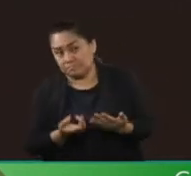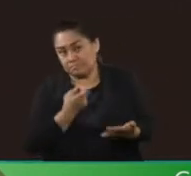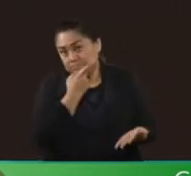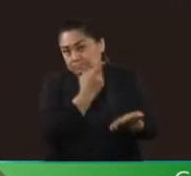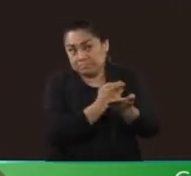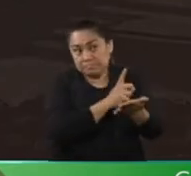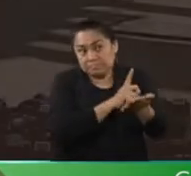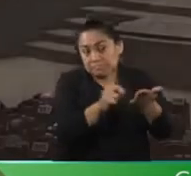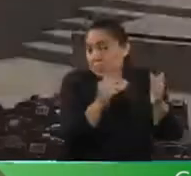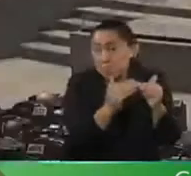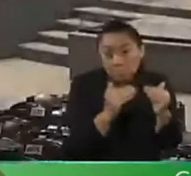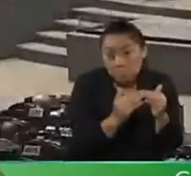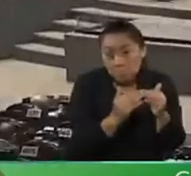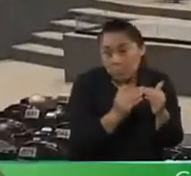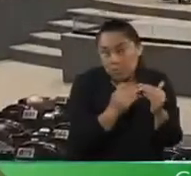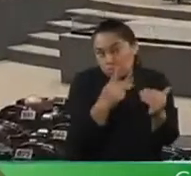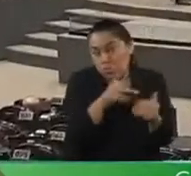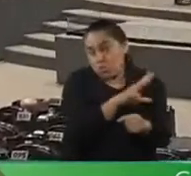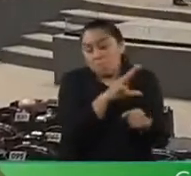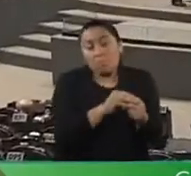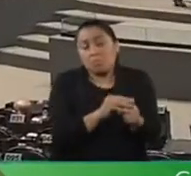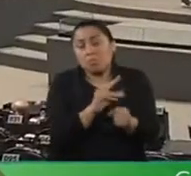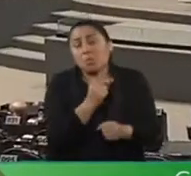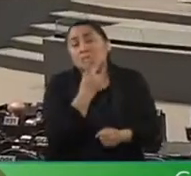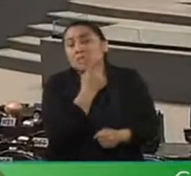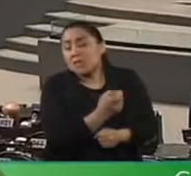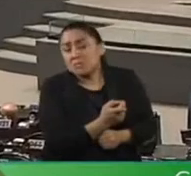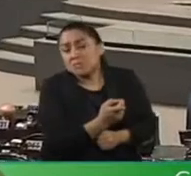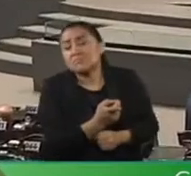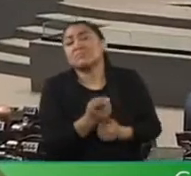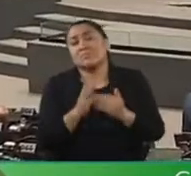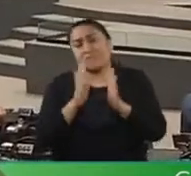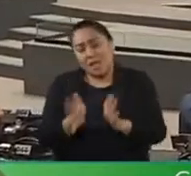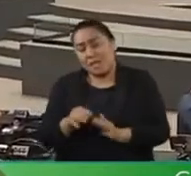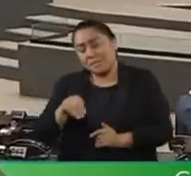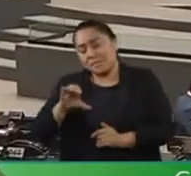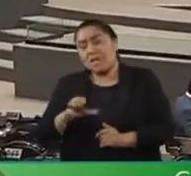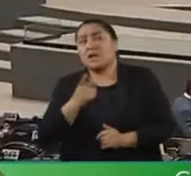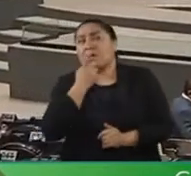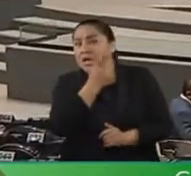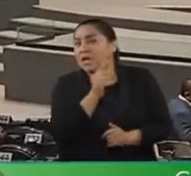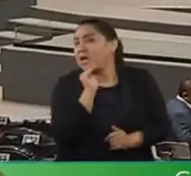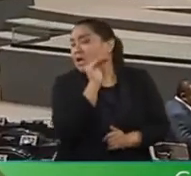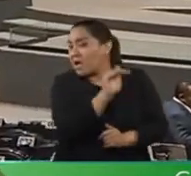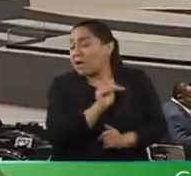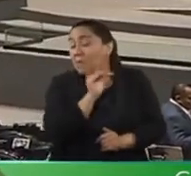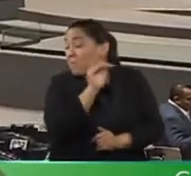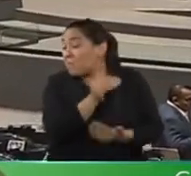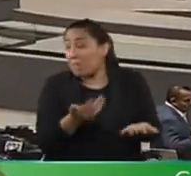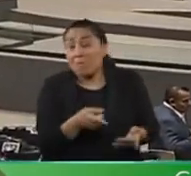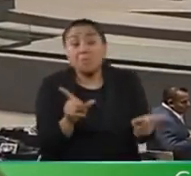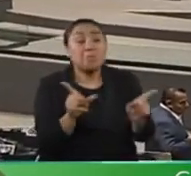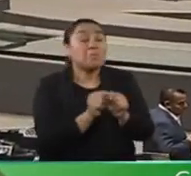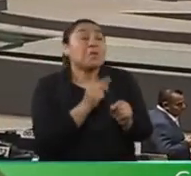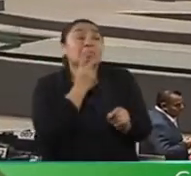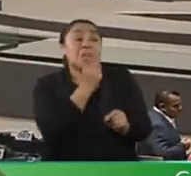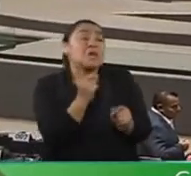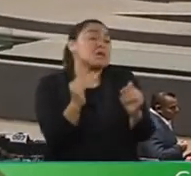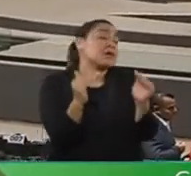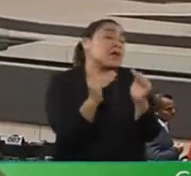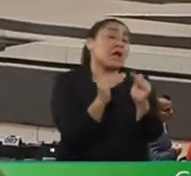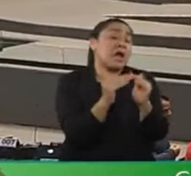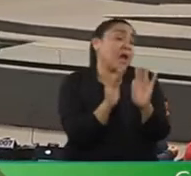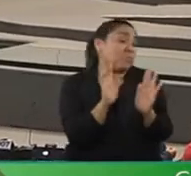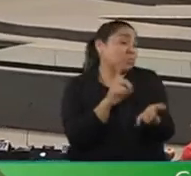como algo universal, como lo hemos planteado en Movimiento Ciudadano. Únicamente se habla de la vivienda como un